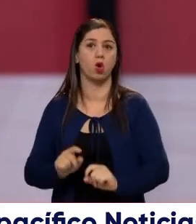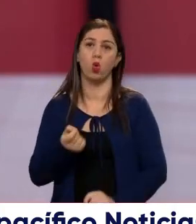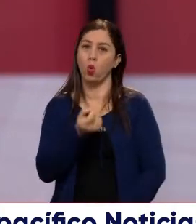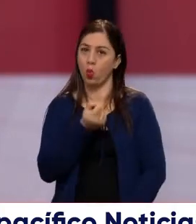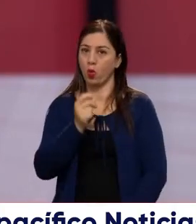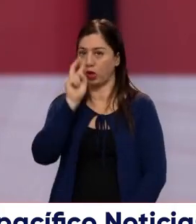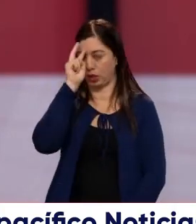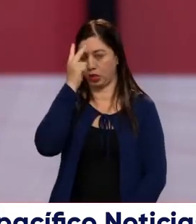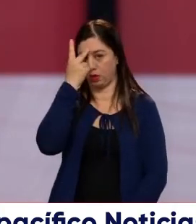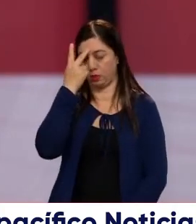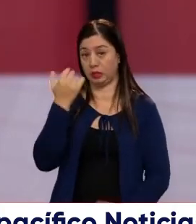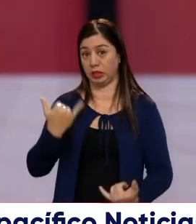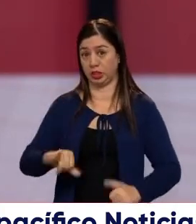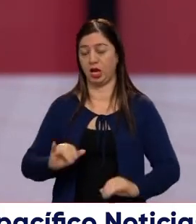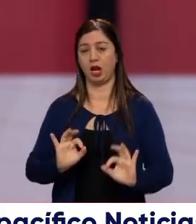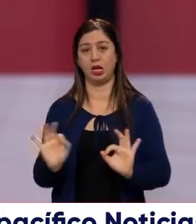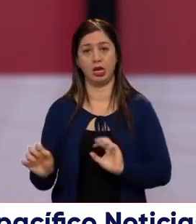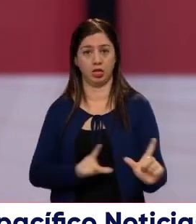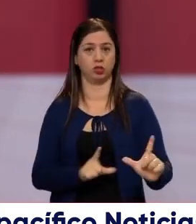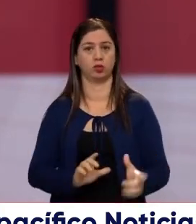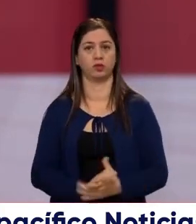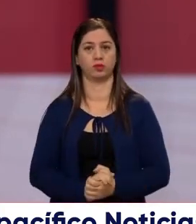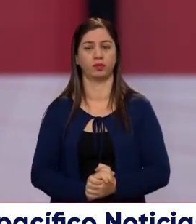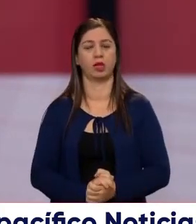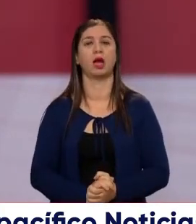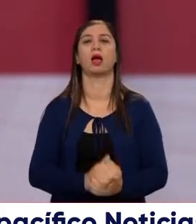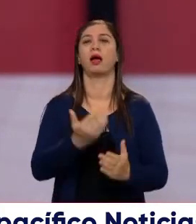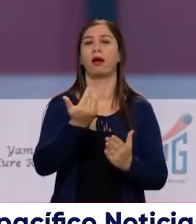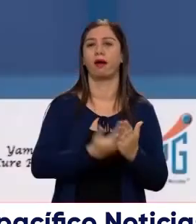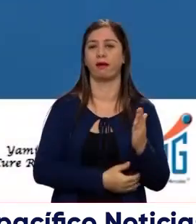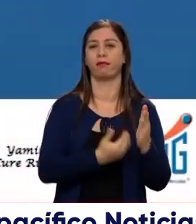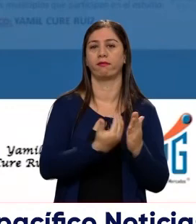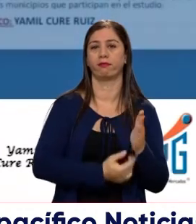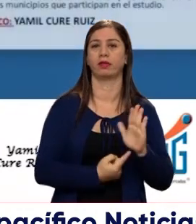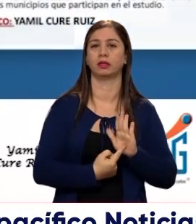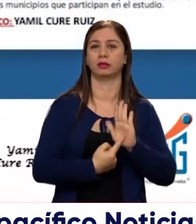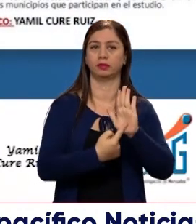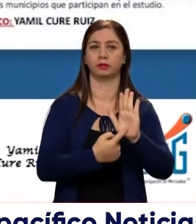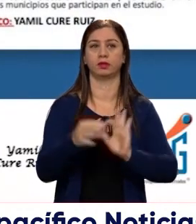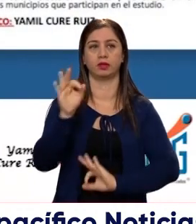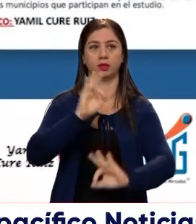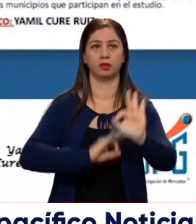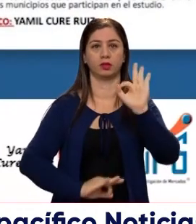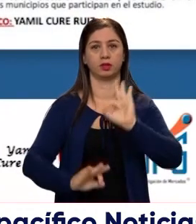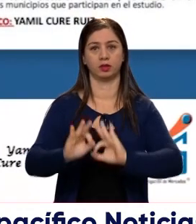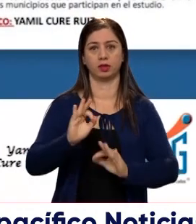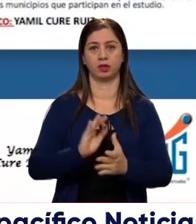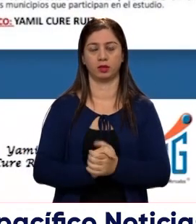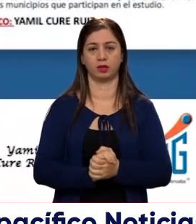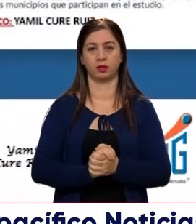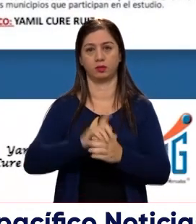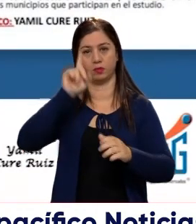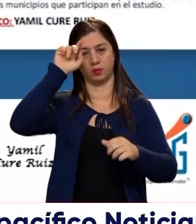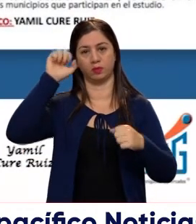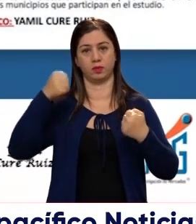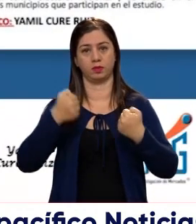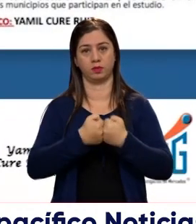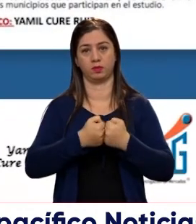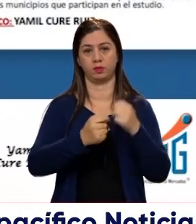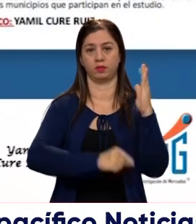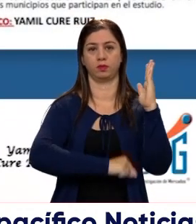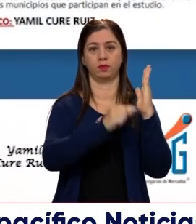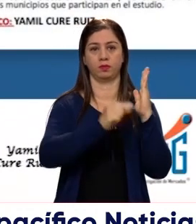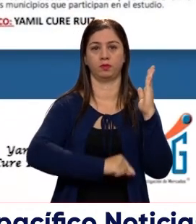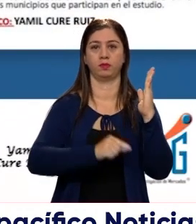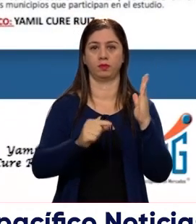¿no? Eso no quiere decir, que es palabra de Dios. Y esta es la ficha técnica, de la encuesta, realizada para Telepacífico, por la Alianza Nacional de Firmas,